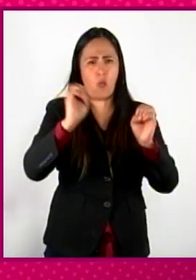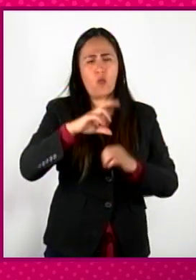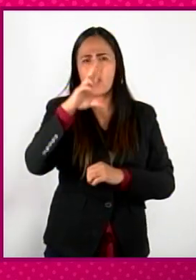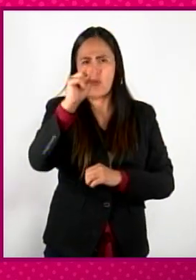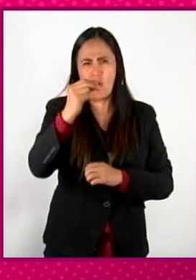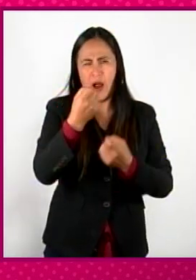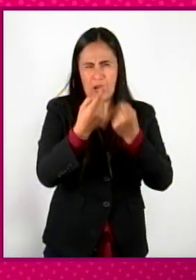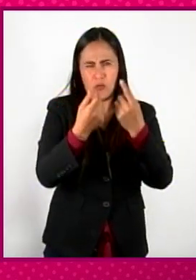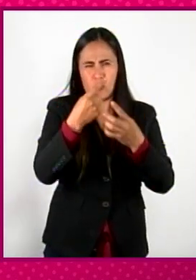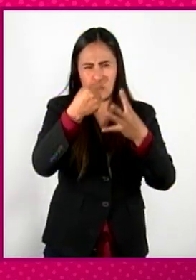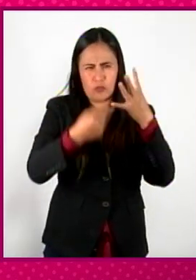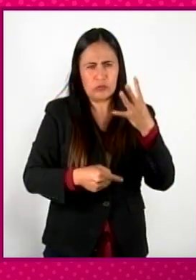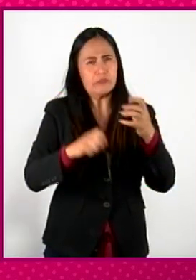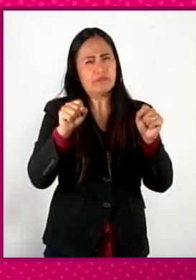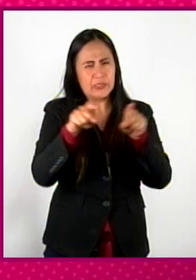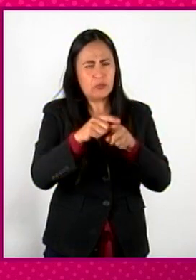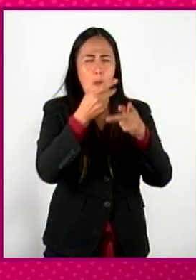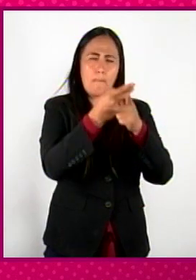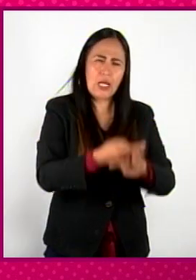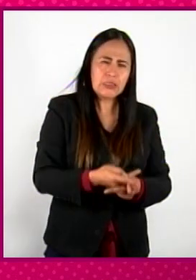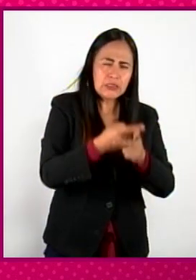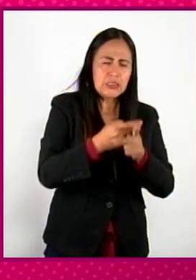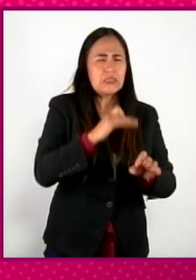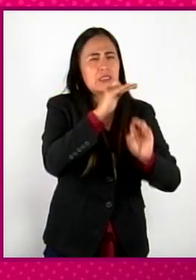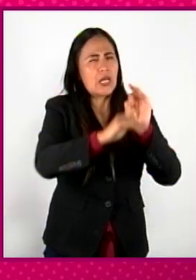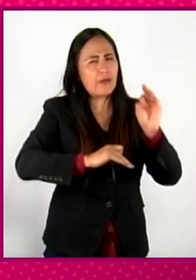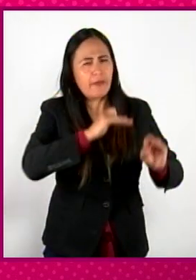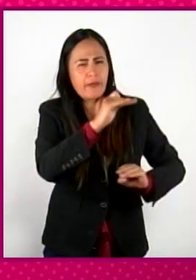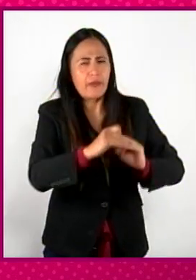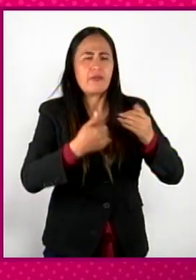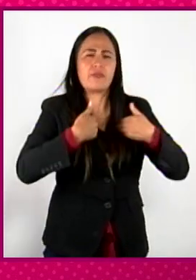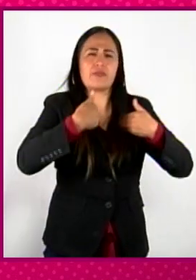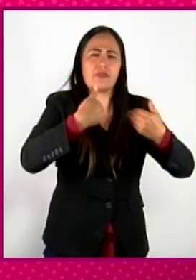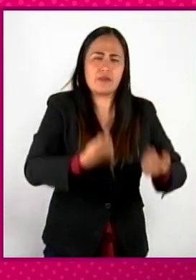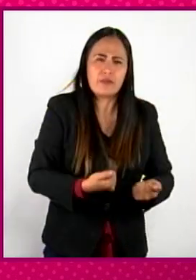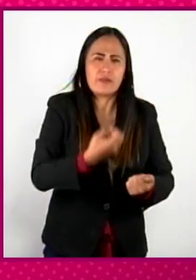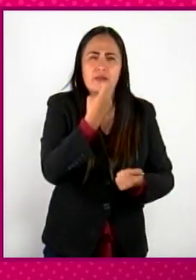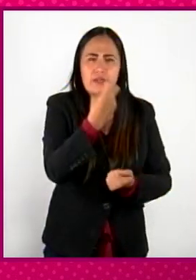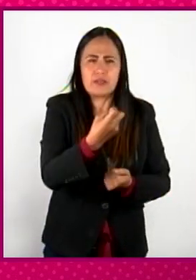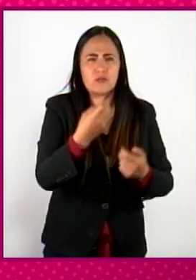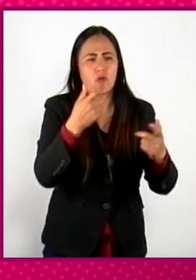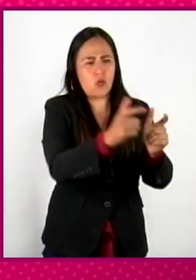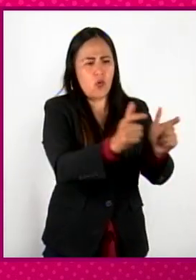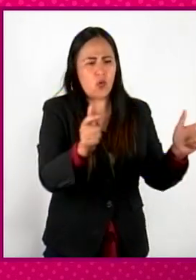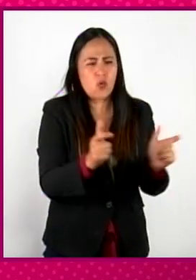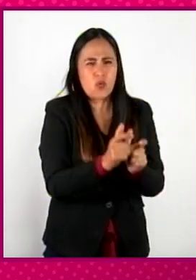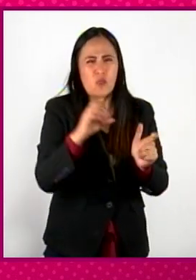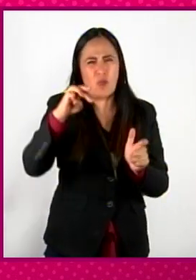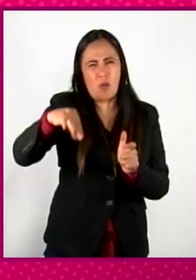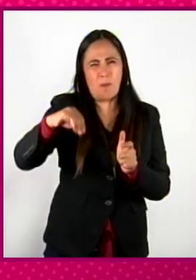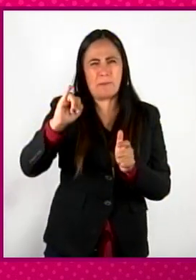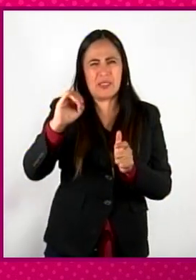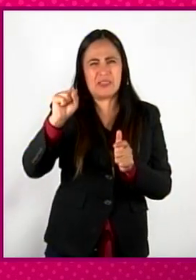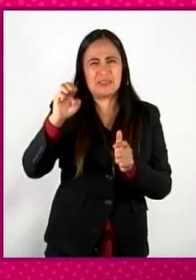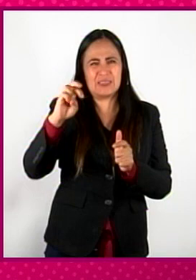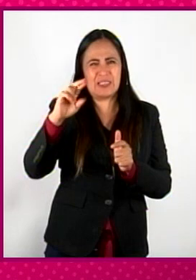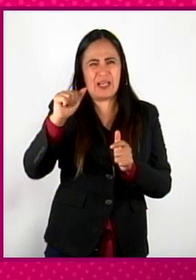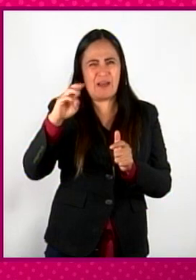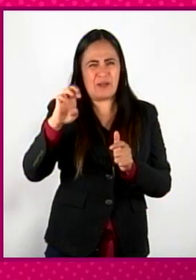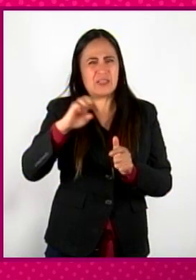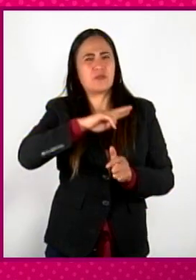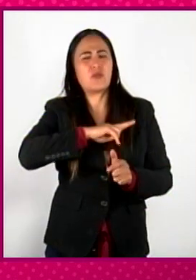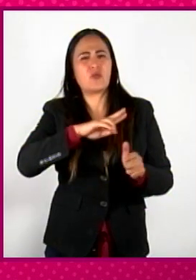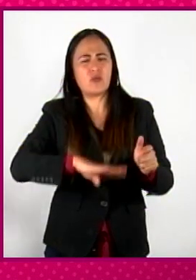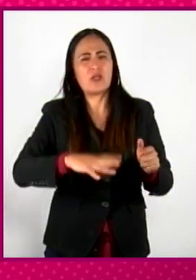debe de tener pues como paciencia, mesura, comprensión, que es lo que se debe de tener con los miserables que son, como les digo, viudas, huérfanos, ancianos,